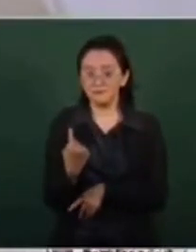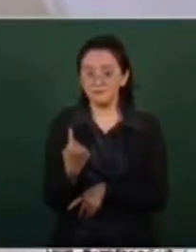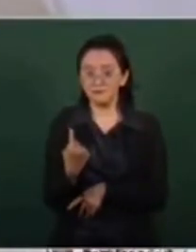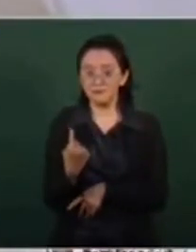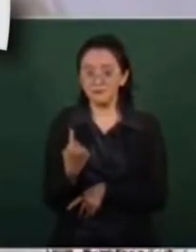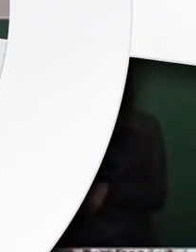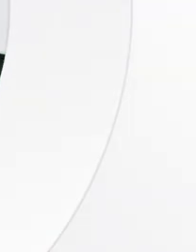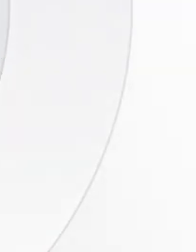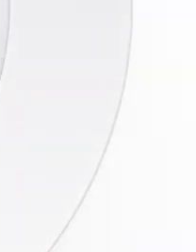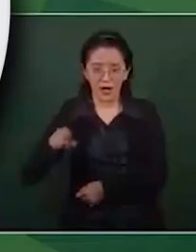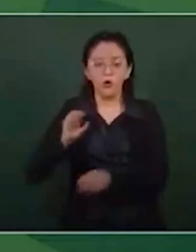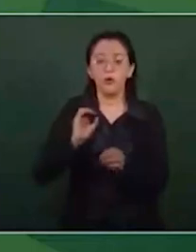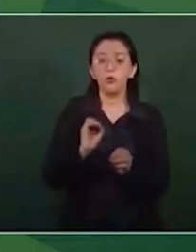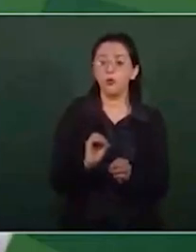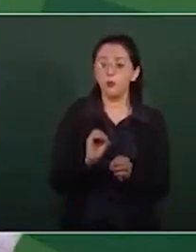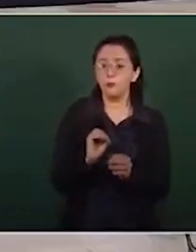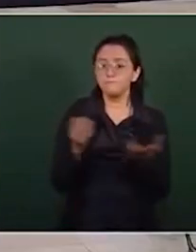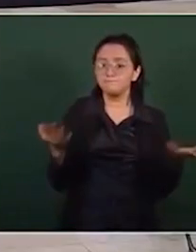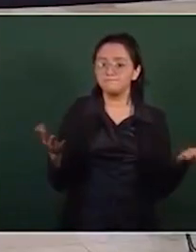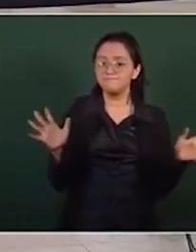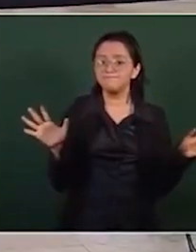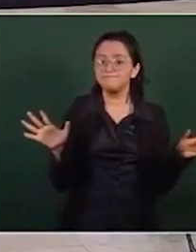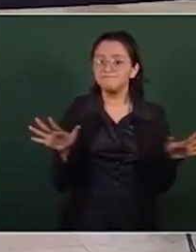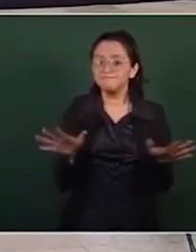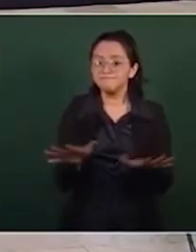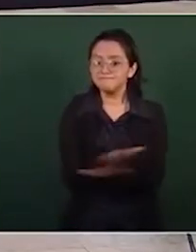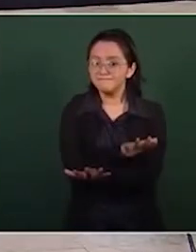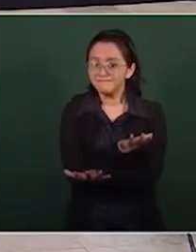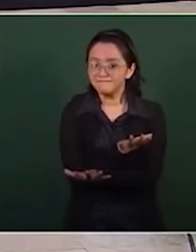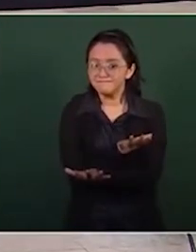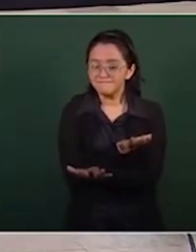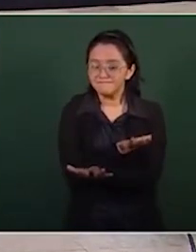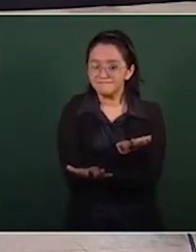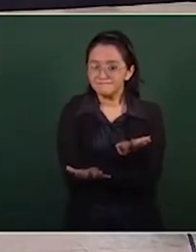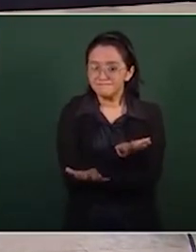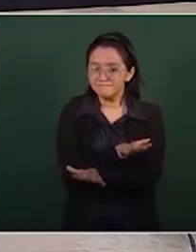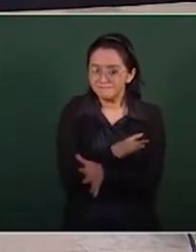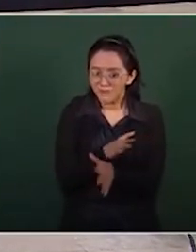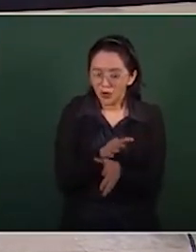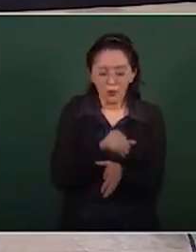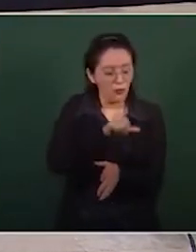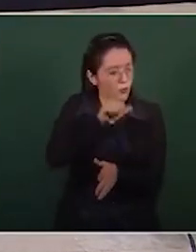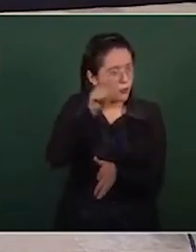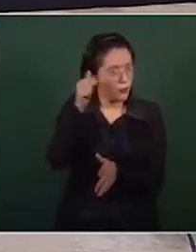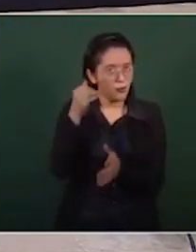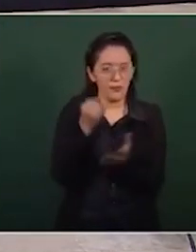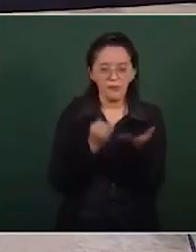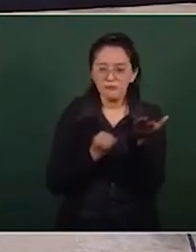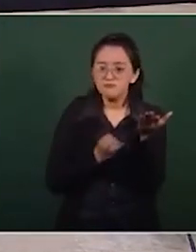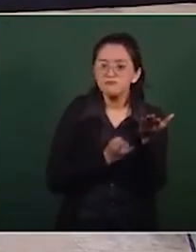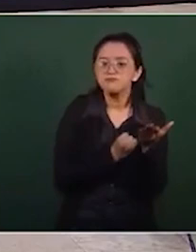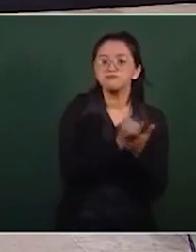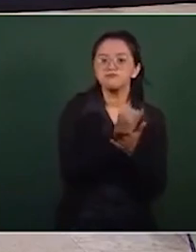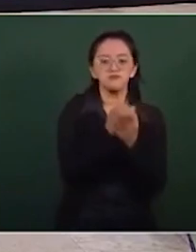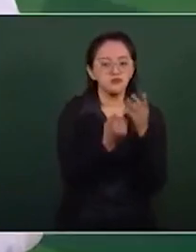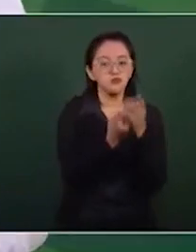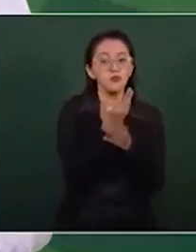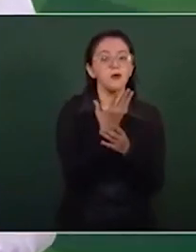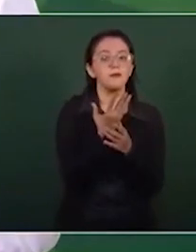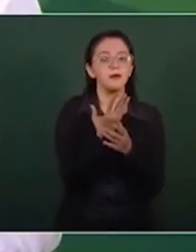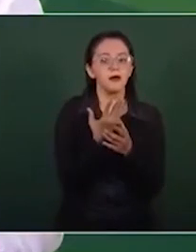es pedagógica. a retomar el camino del